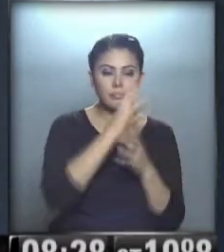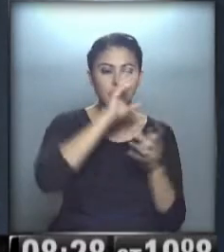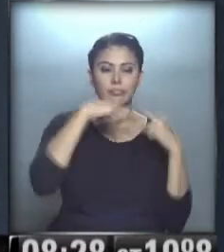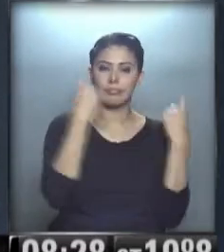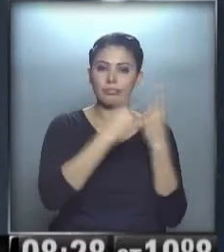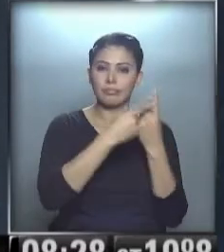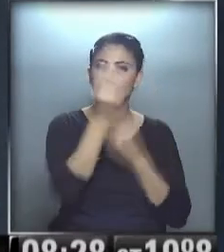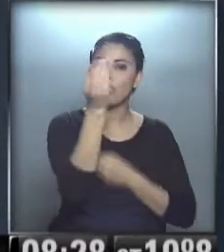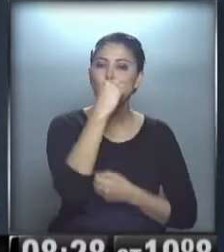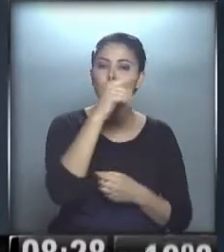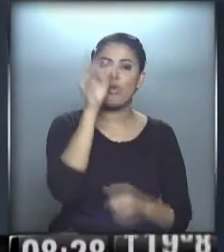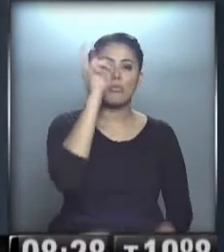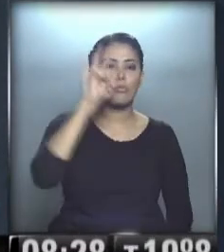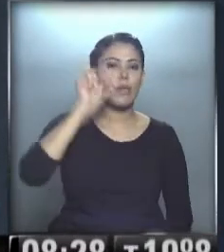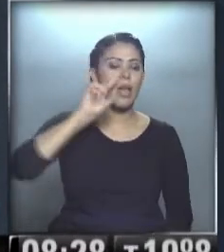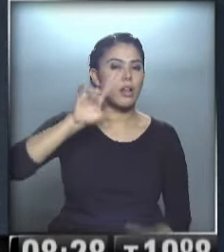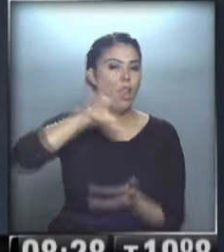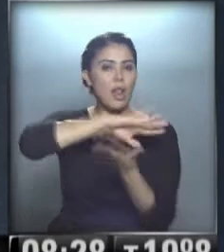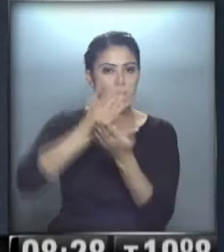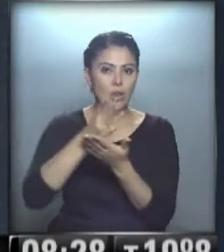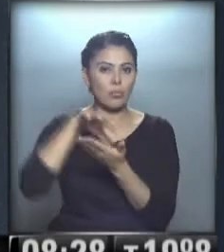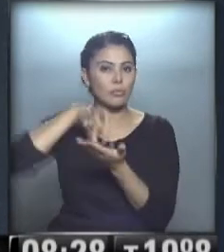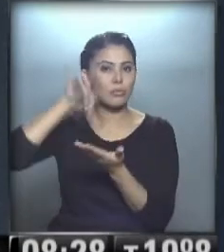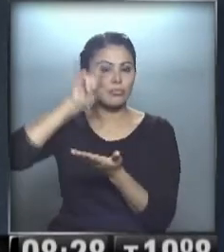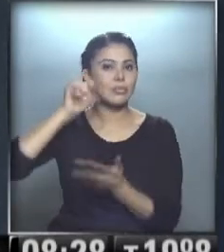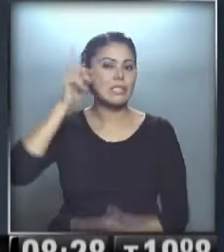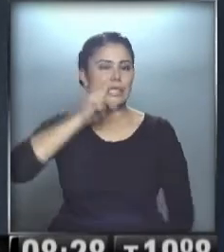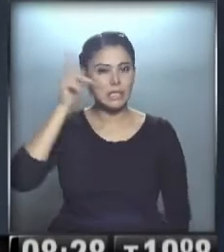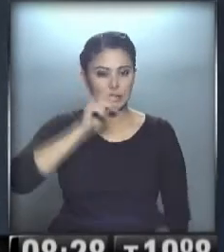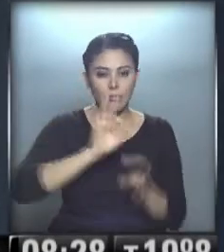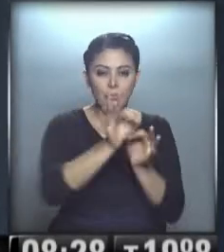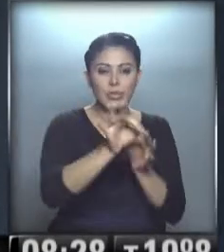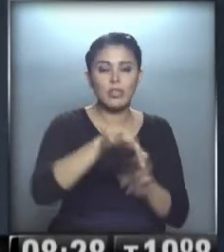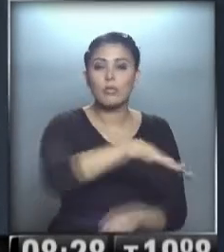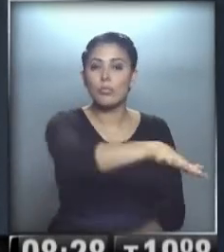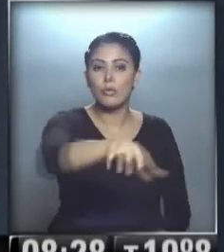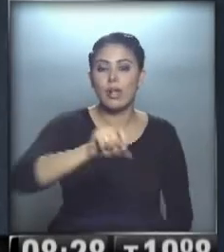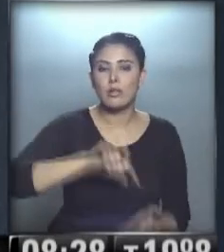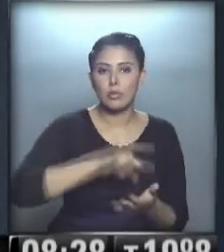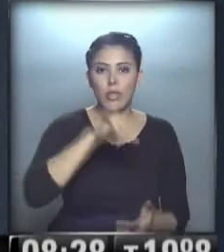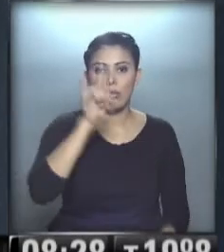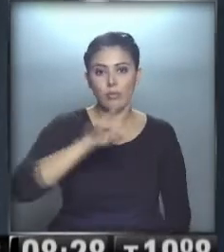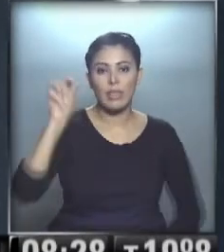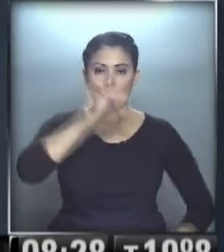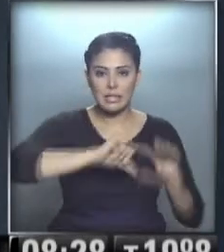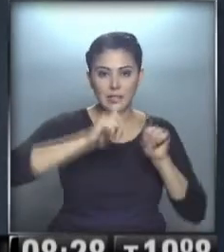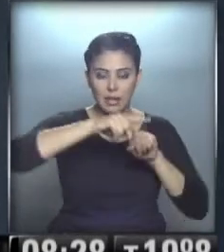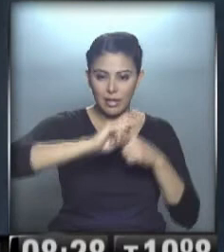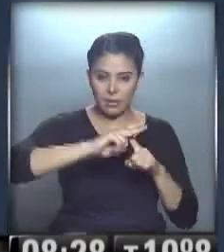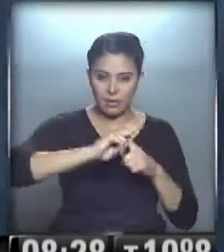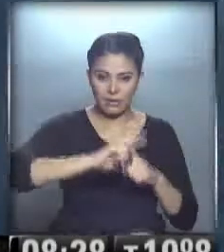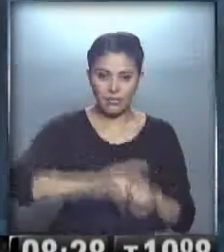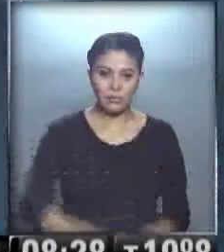universitario al lado del albergue estudiantil Néstor Kirchner, en las cercanías de la ciudad universitaria de Ciencia y la Técnica.